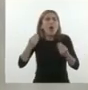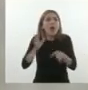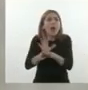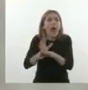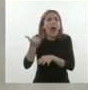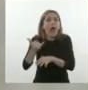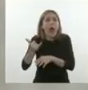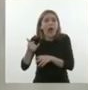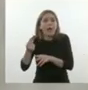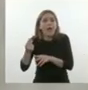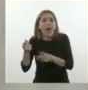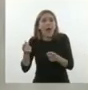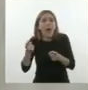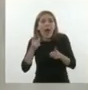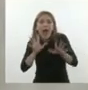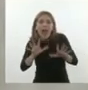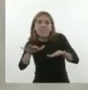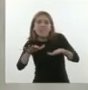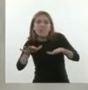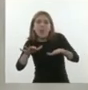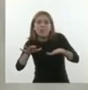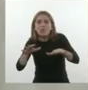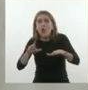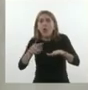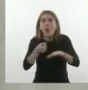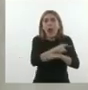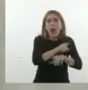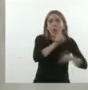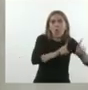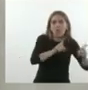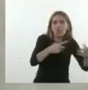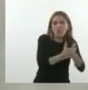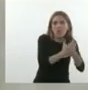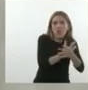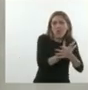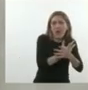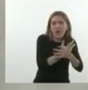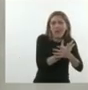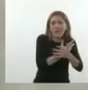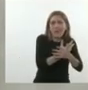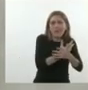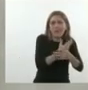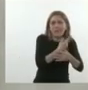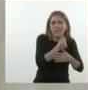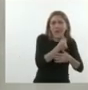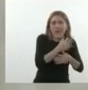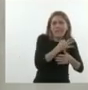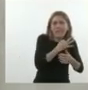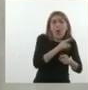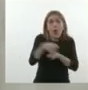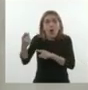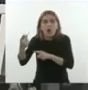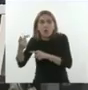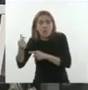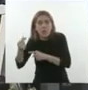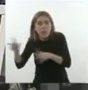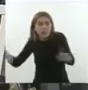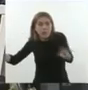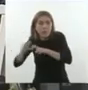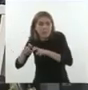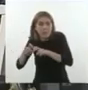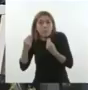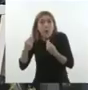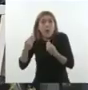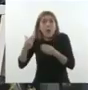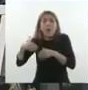algunos y empobrecer a una gran mayoría, pero además era forzar un resultado electoral, porque